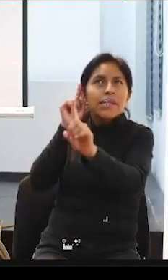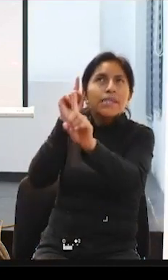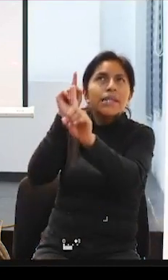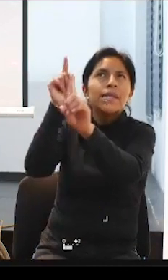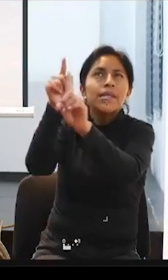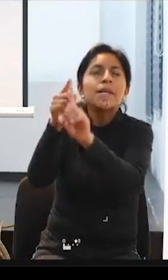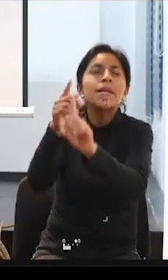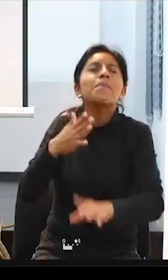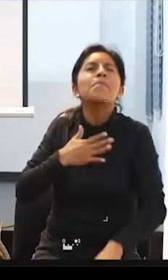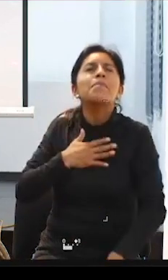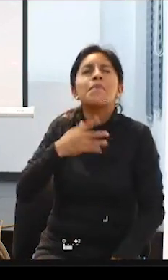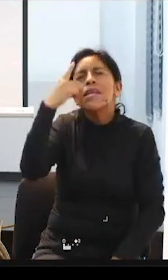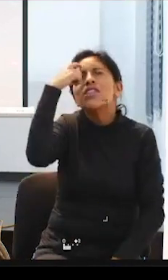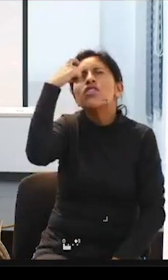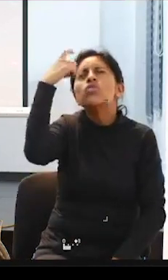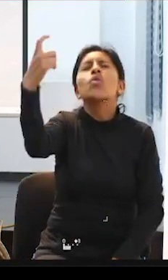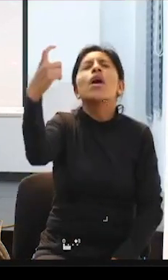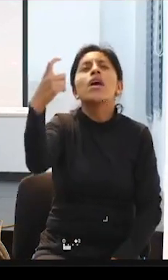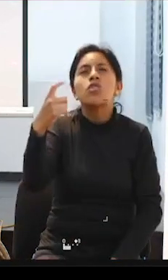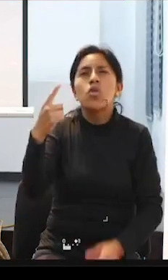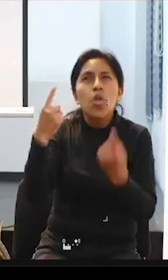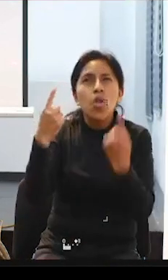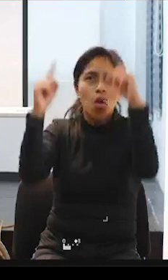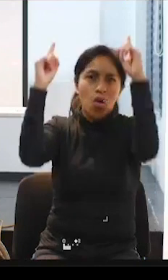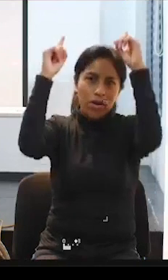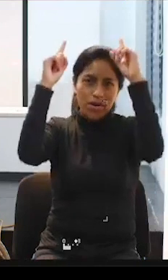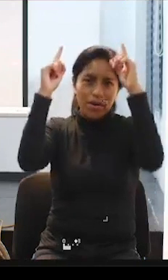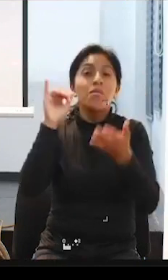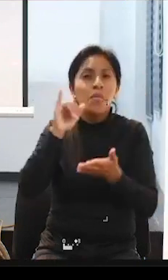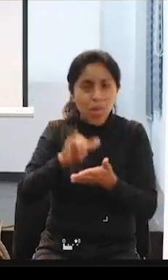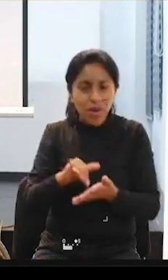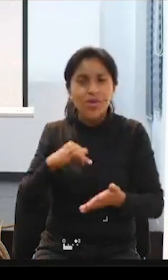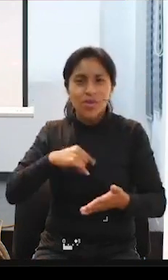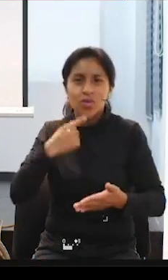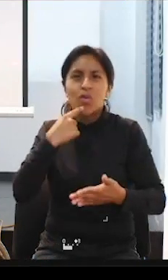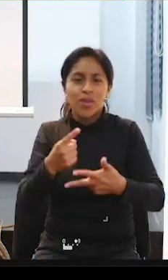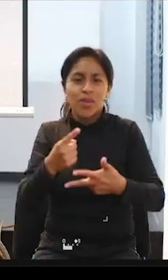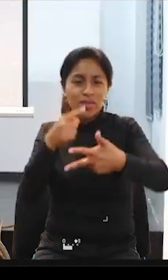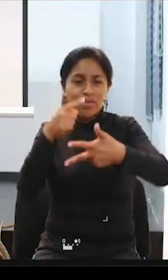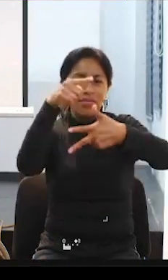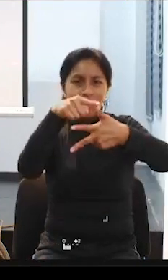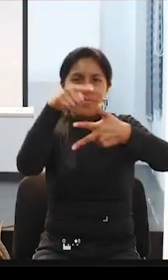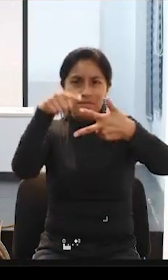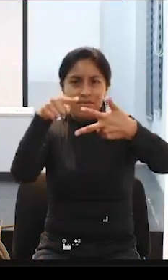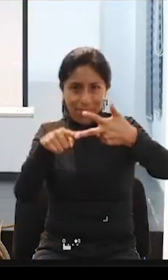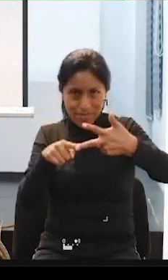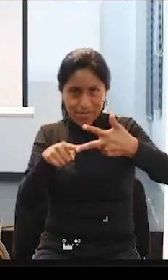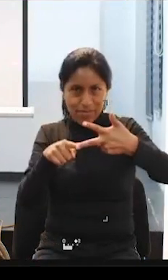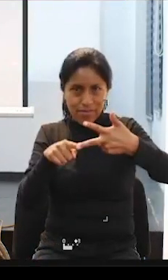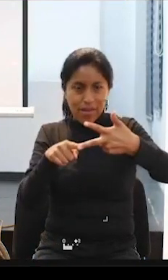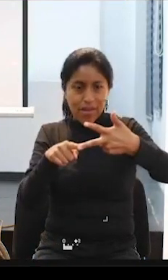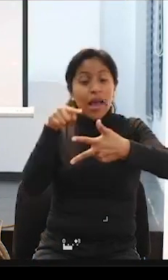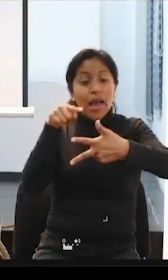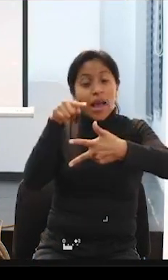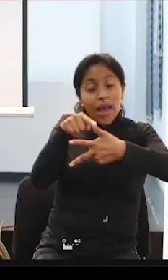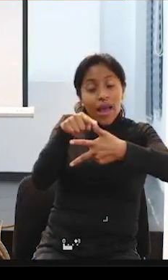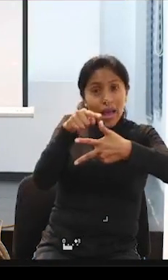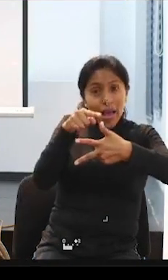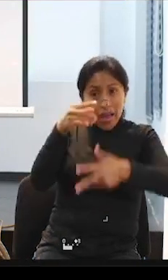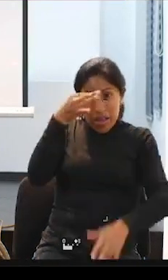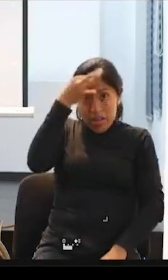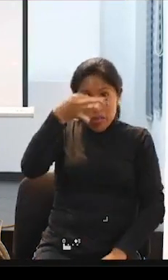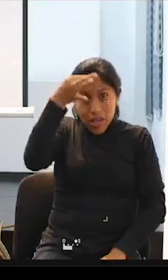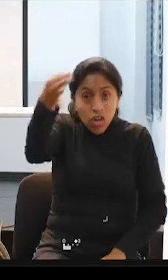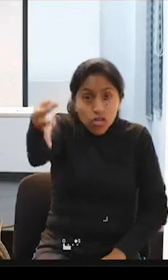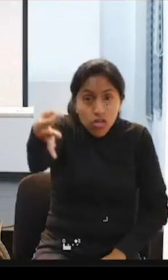por eso le digo tres cosas significativas. Y al ser una filosofía, involucra a toda